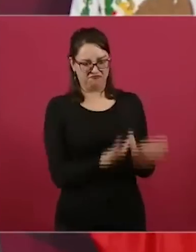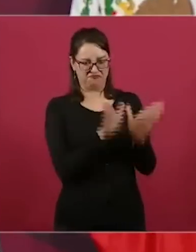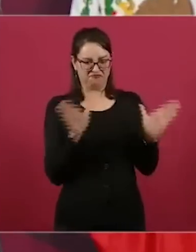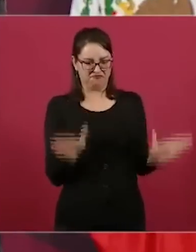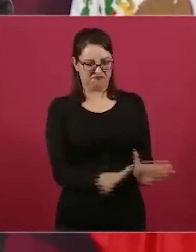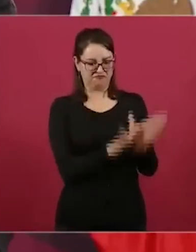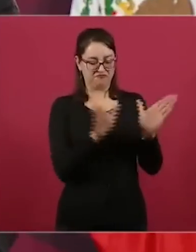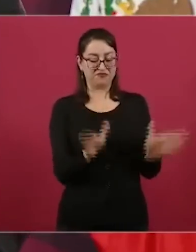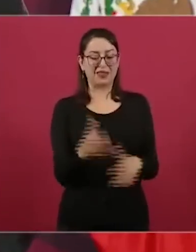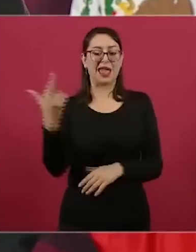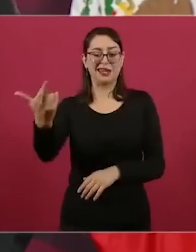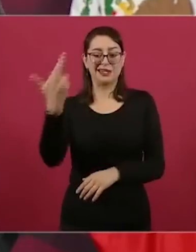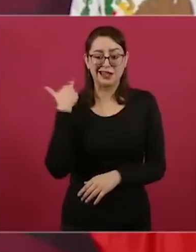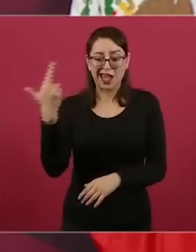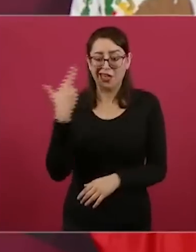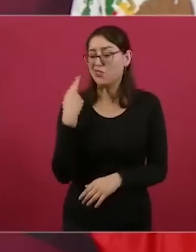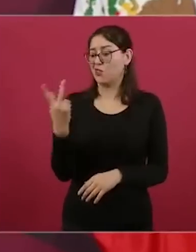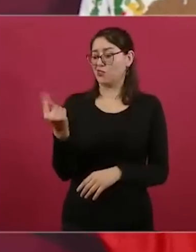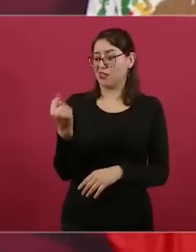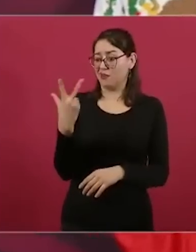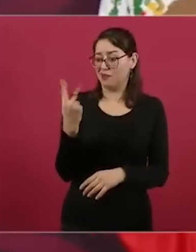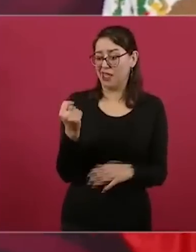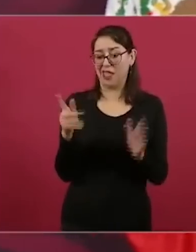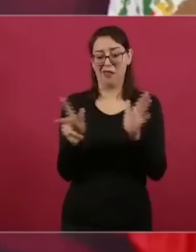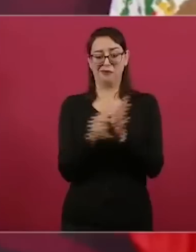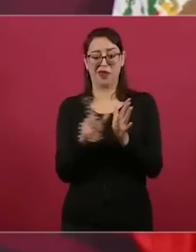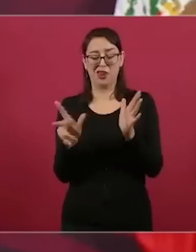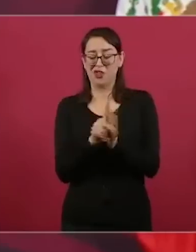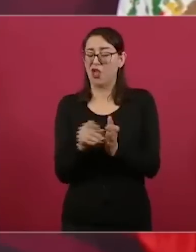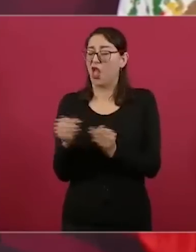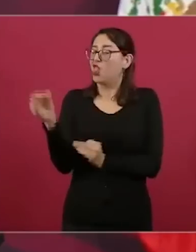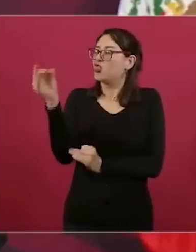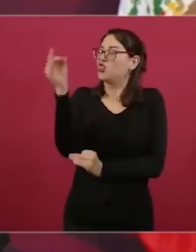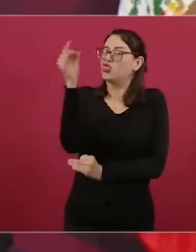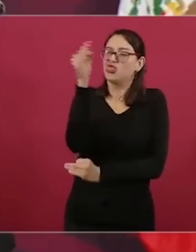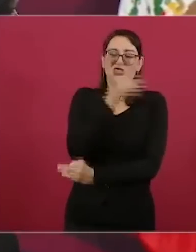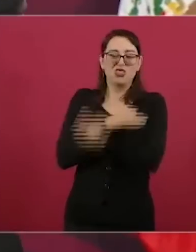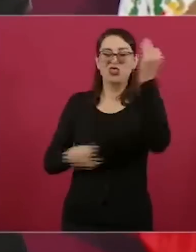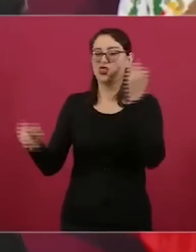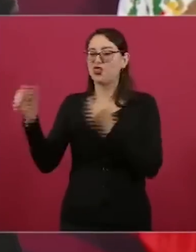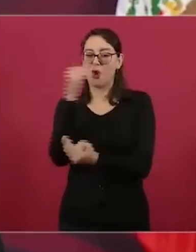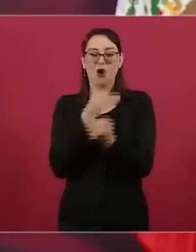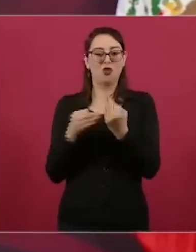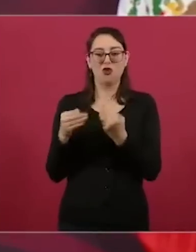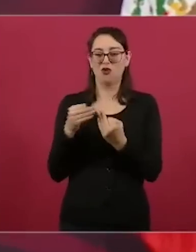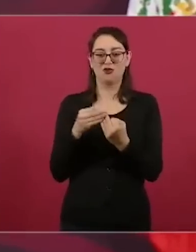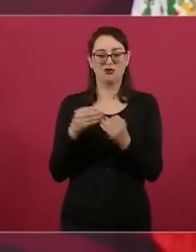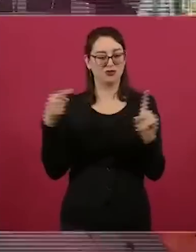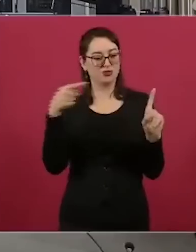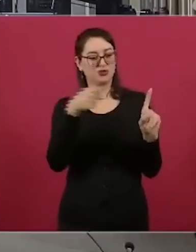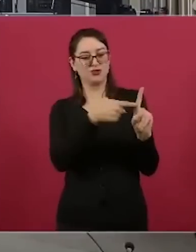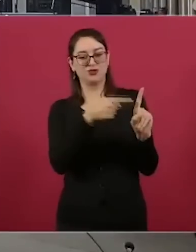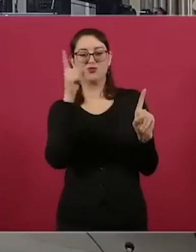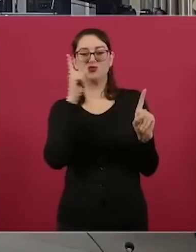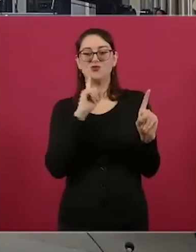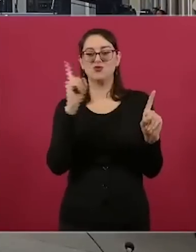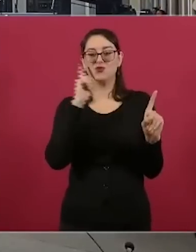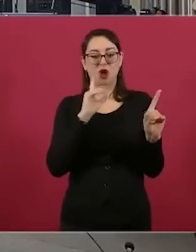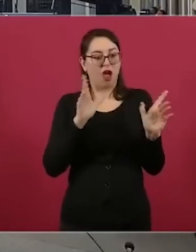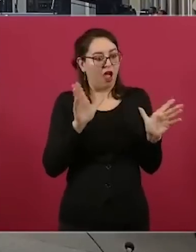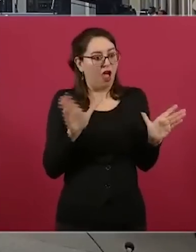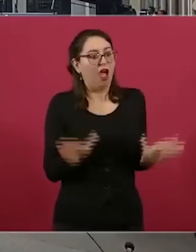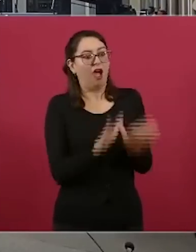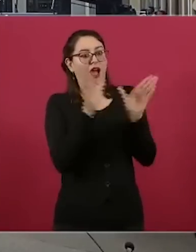pongan la radio. Bueno, lo del Financial Time, ¿ustedes creen que eso